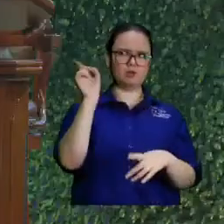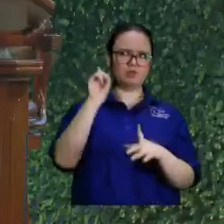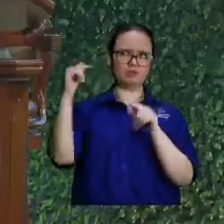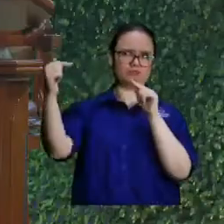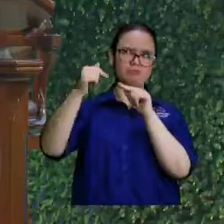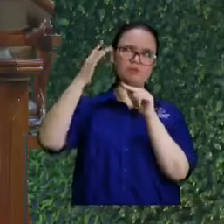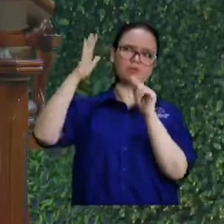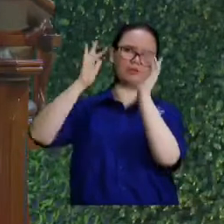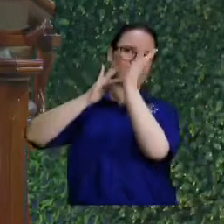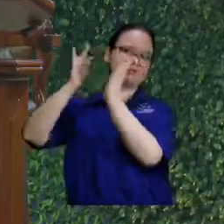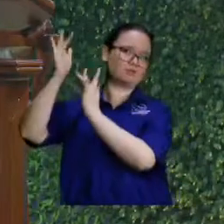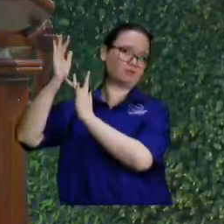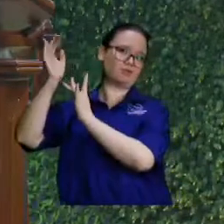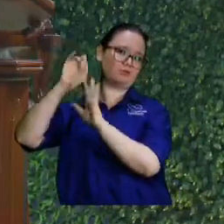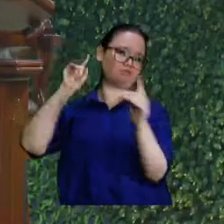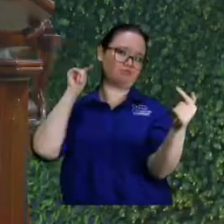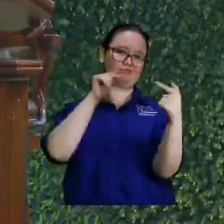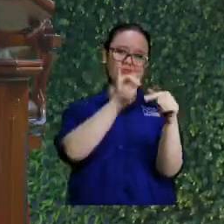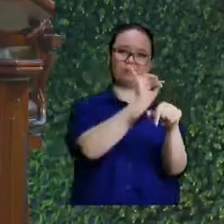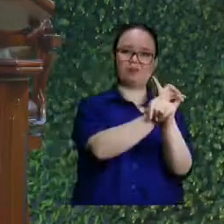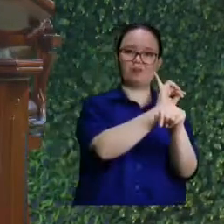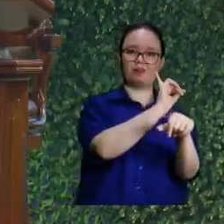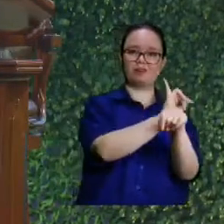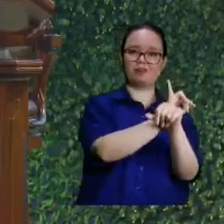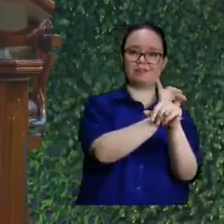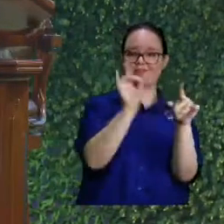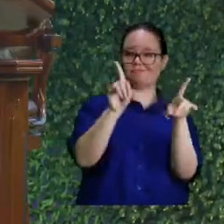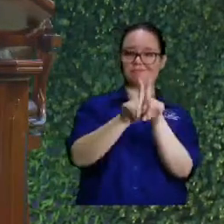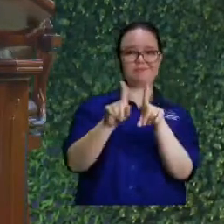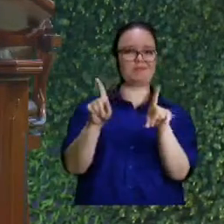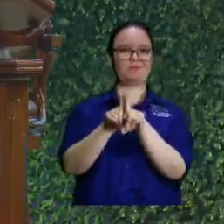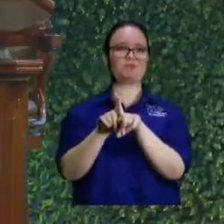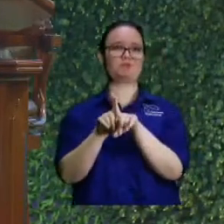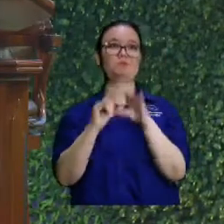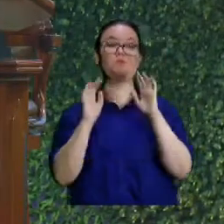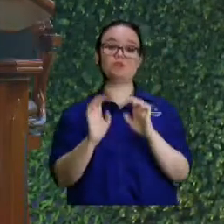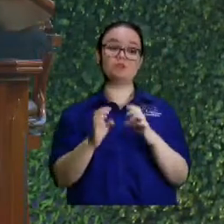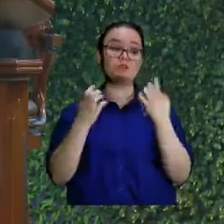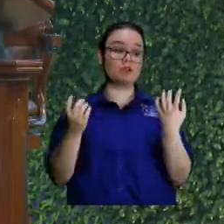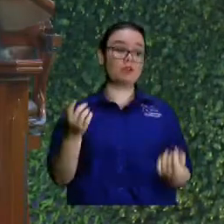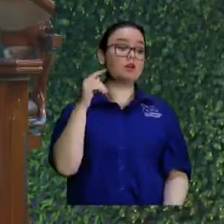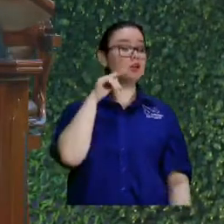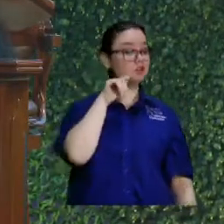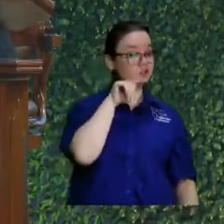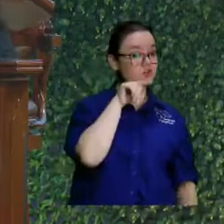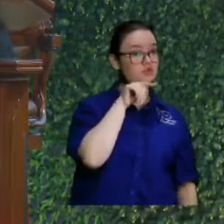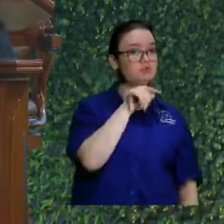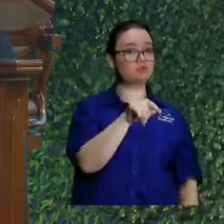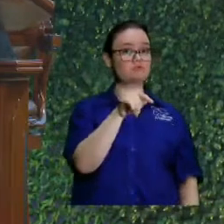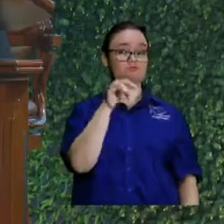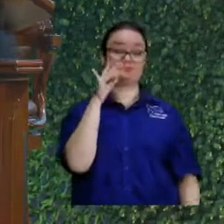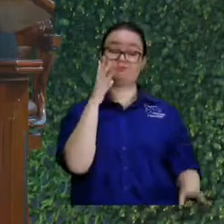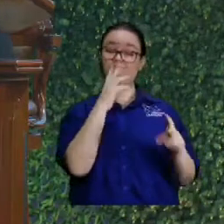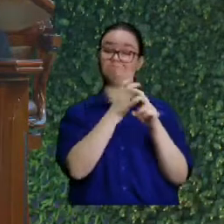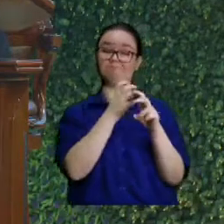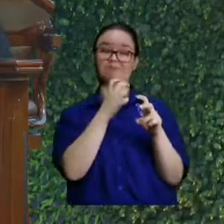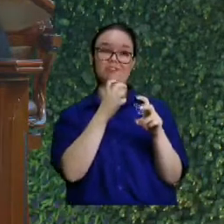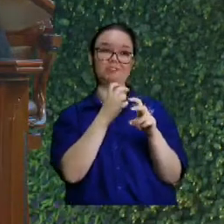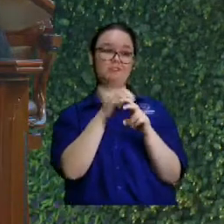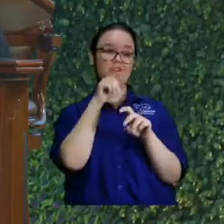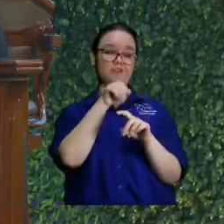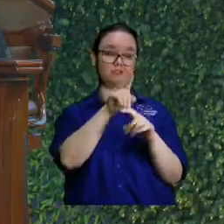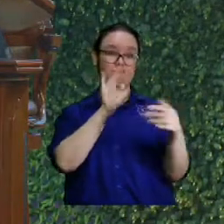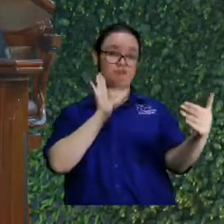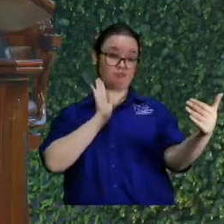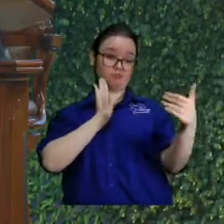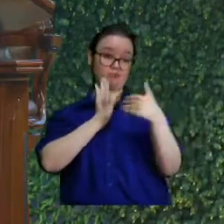pero el que se mete con la iglesia se mete con Jesús y entonces le dijo el señor dura cosa te debes dar cosas contra